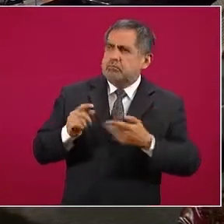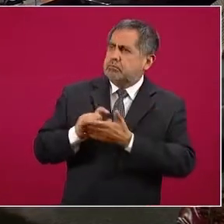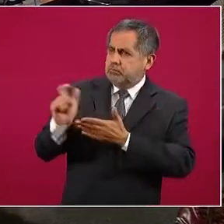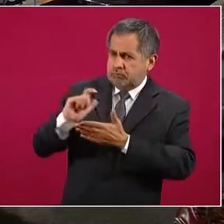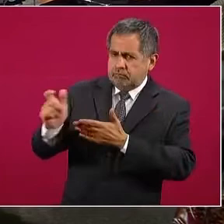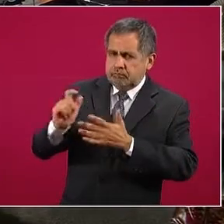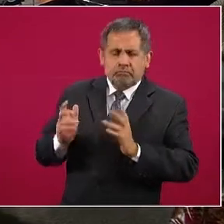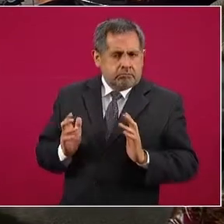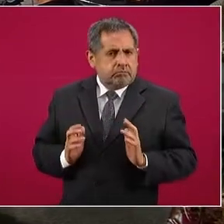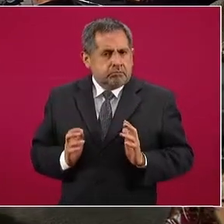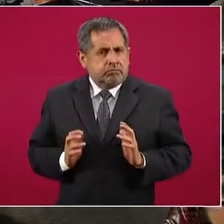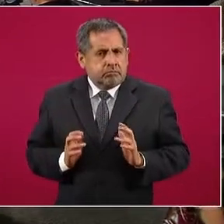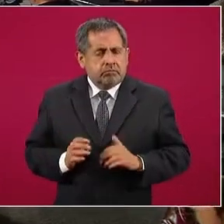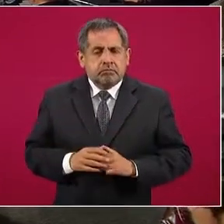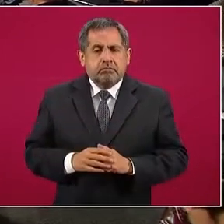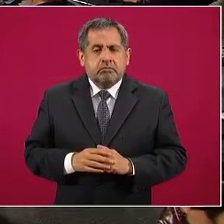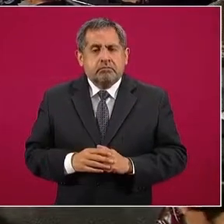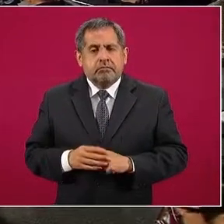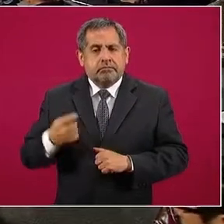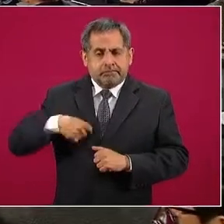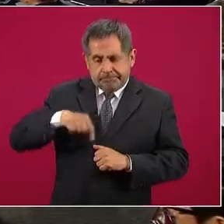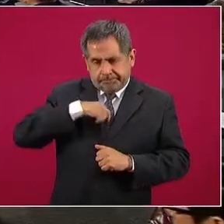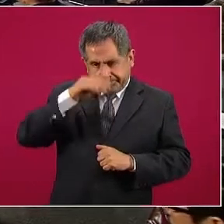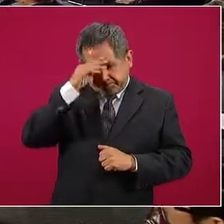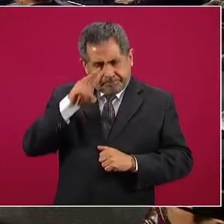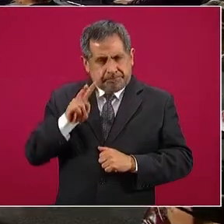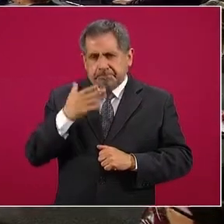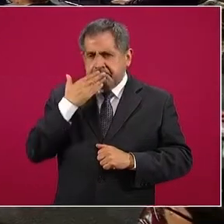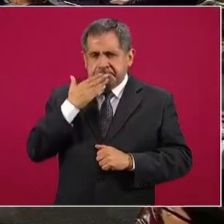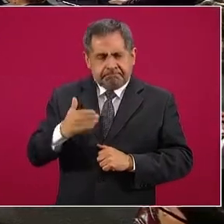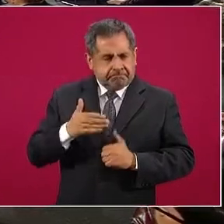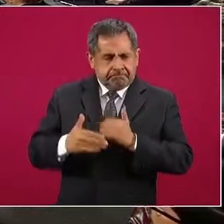Nosotros vamos bien,